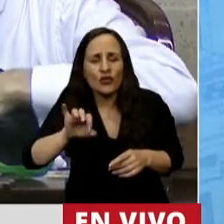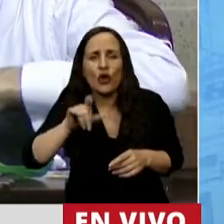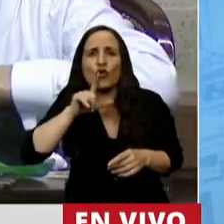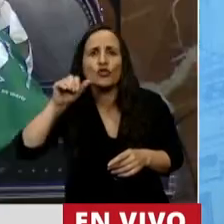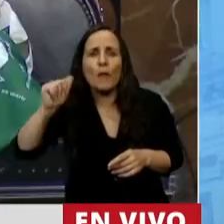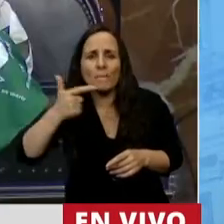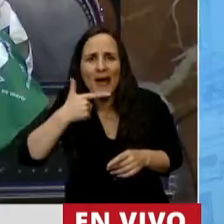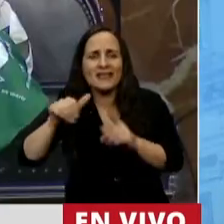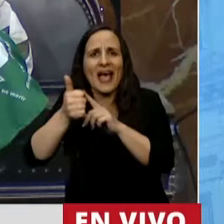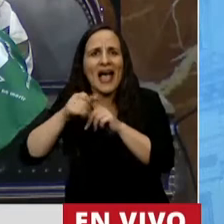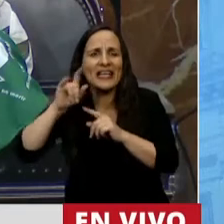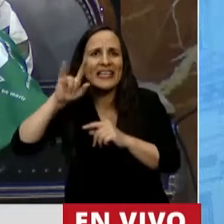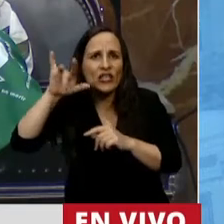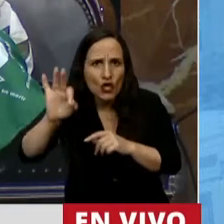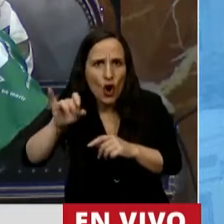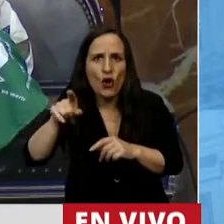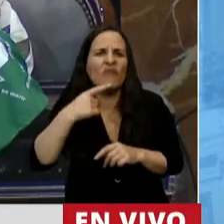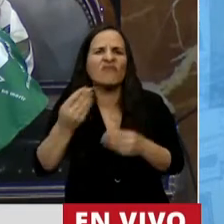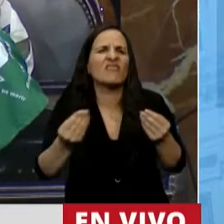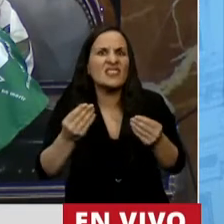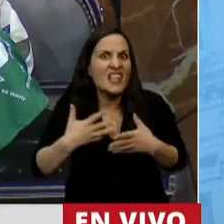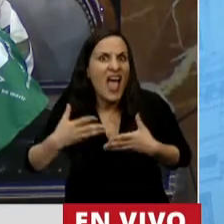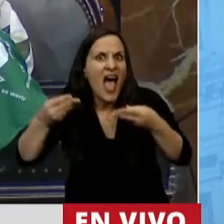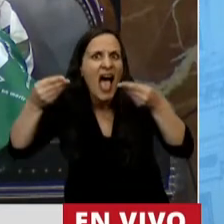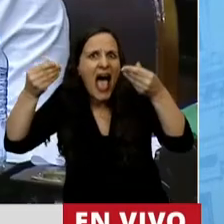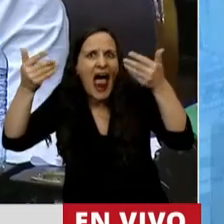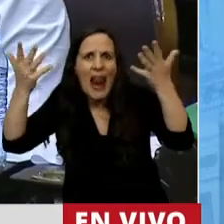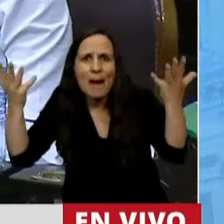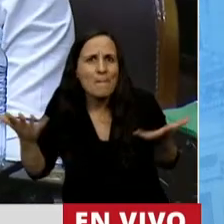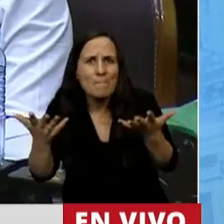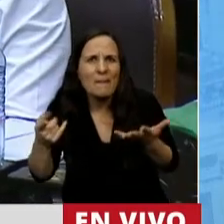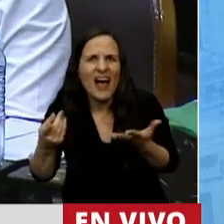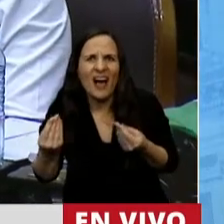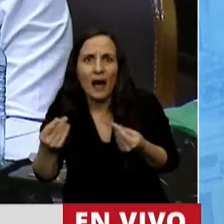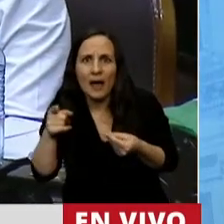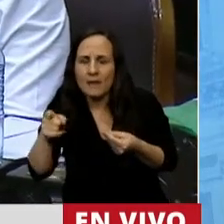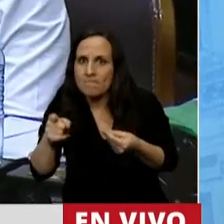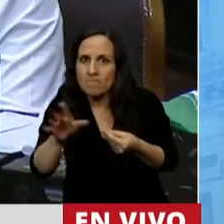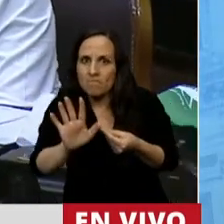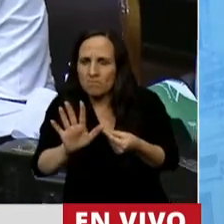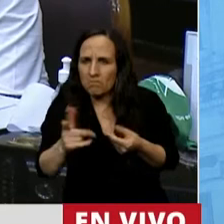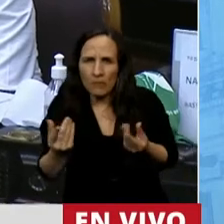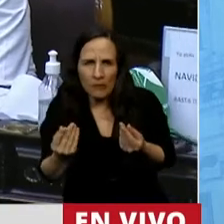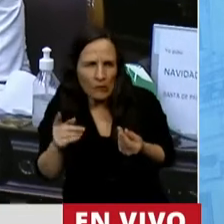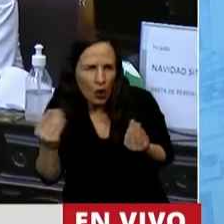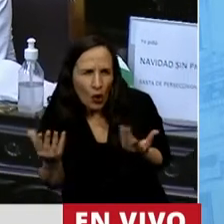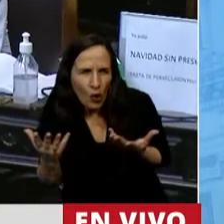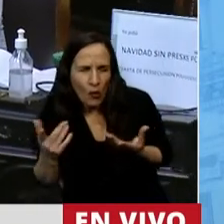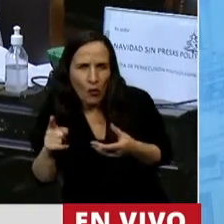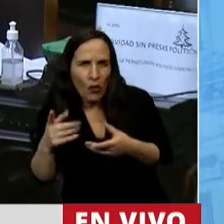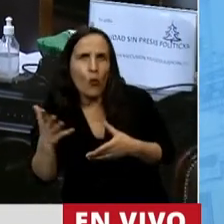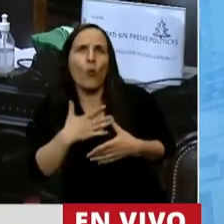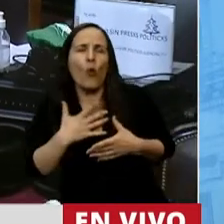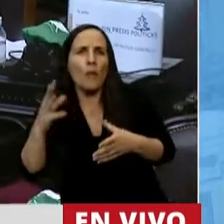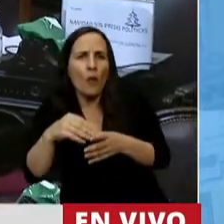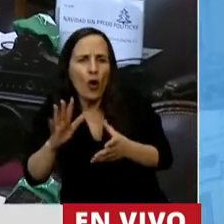teológica sostenía que el alma no era infundida antes de la formación del cuerpo, que el